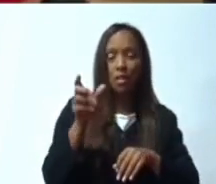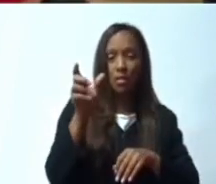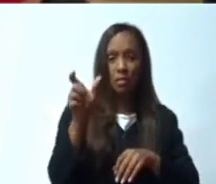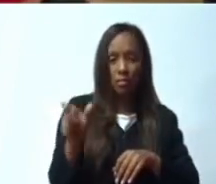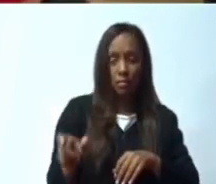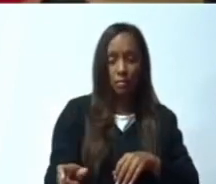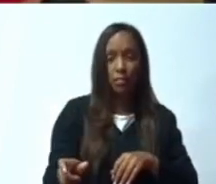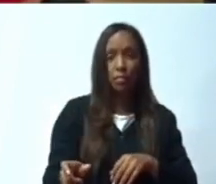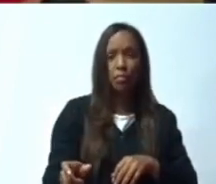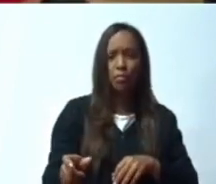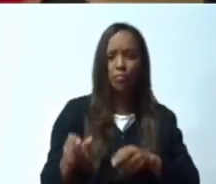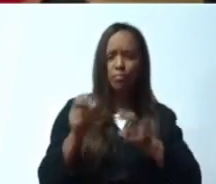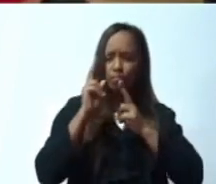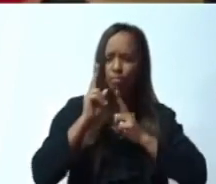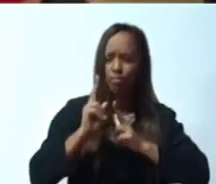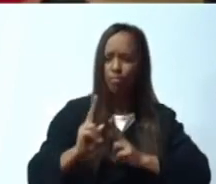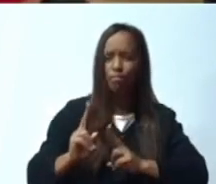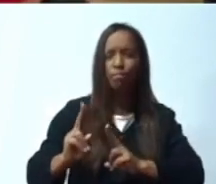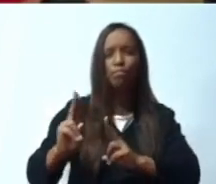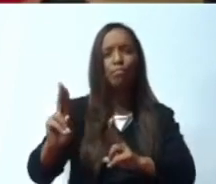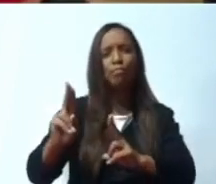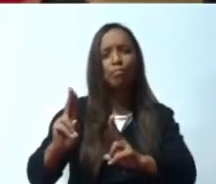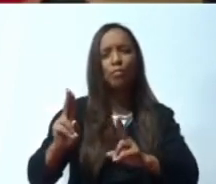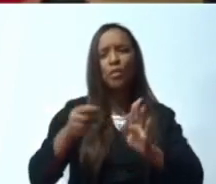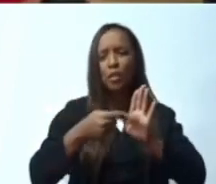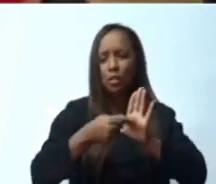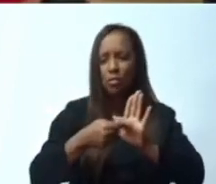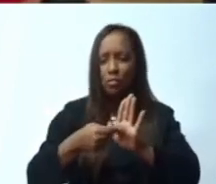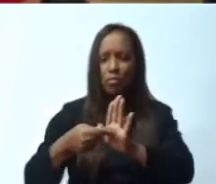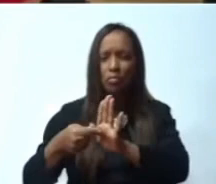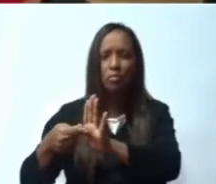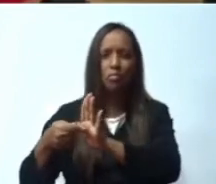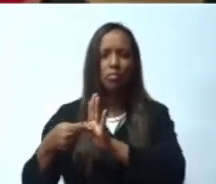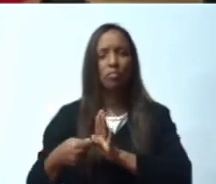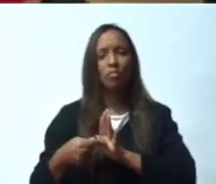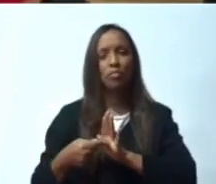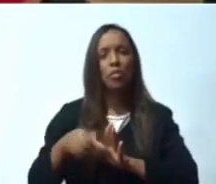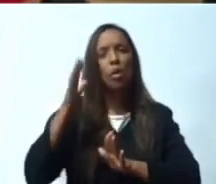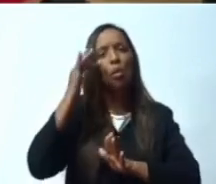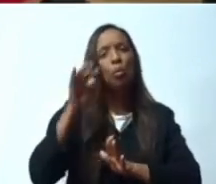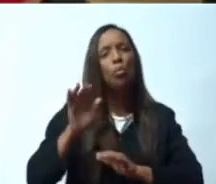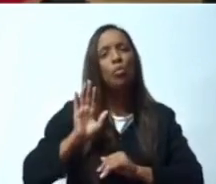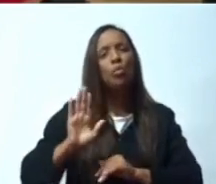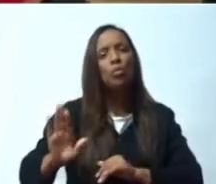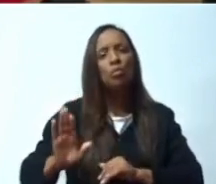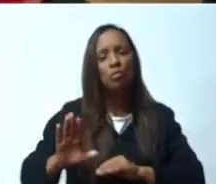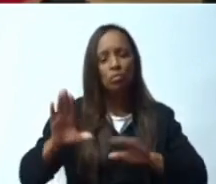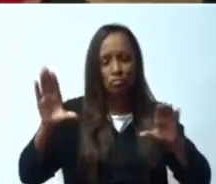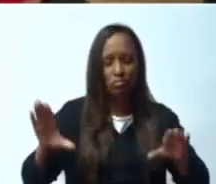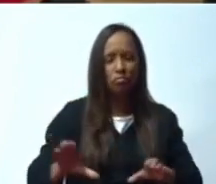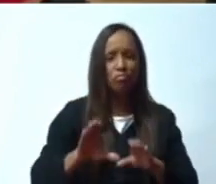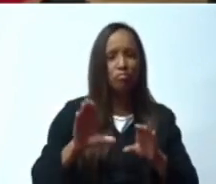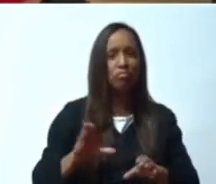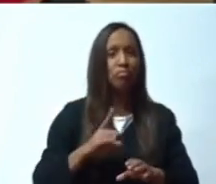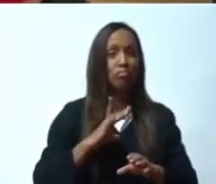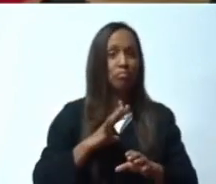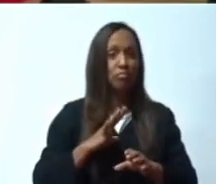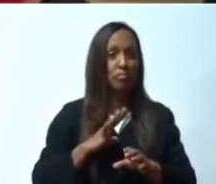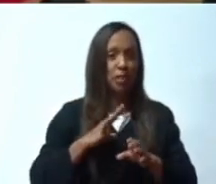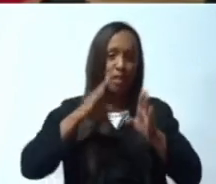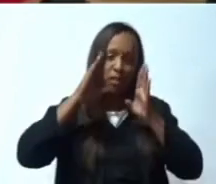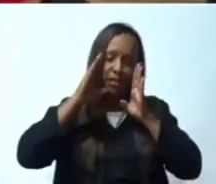tipo de trabajo, a este tipo de dedicación, a este tipo de hombres que se dedica a la letra.